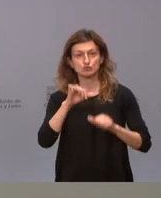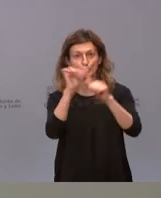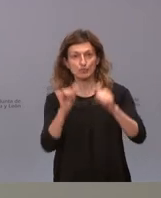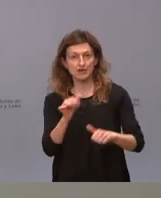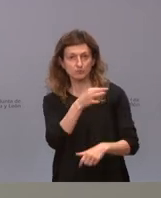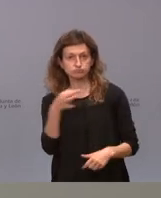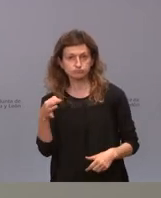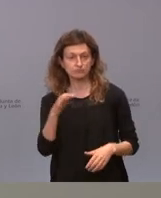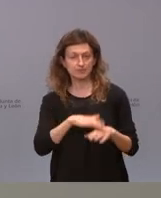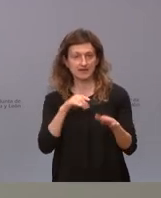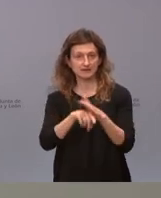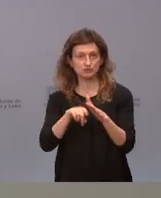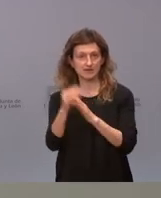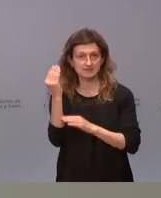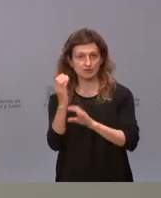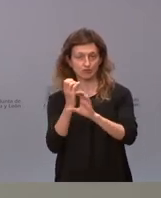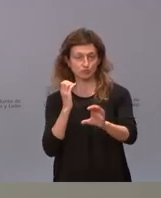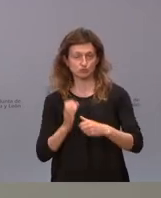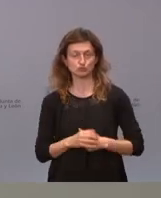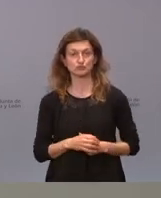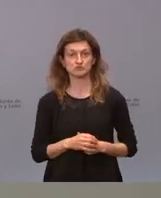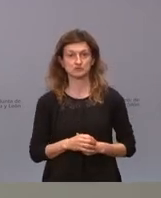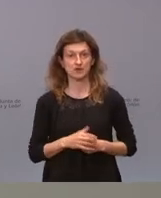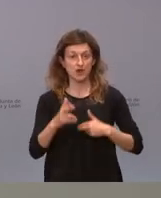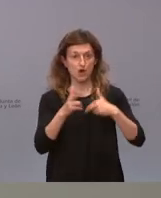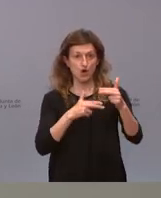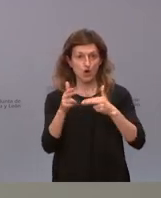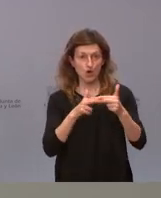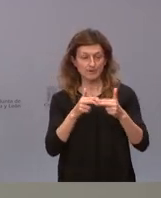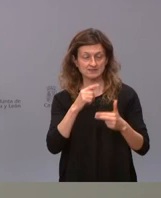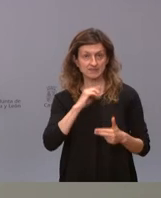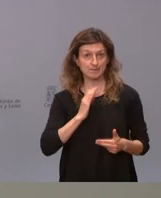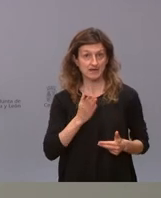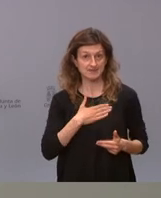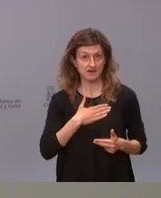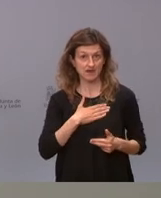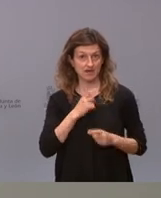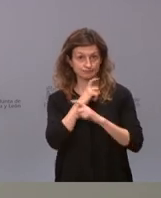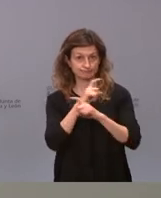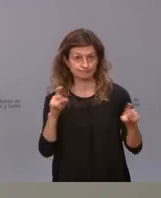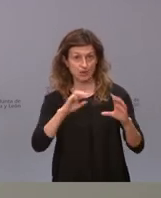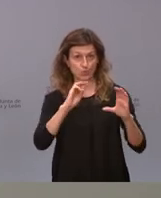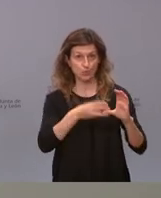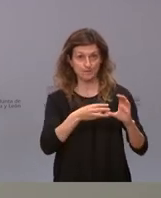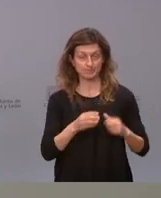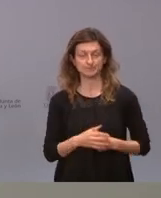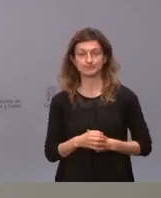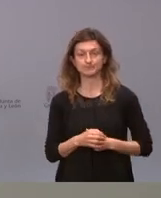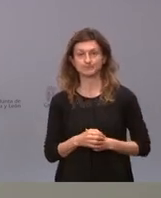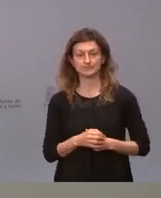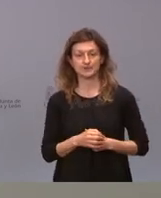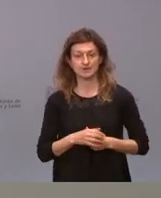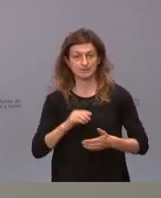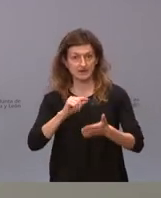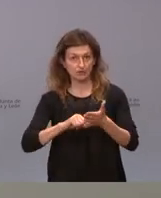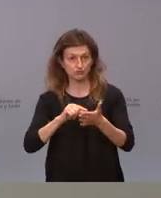para gestionar la estación de autobuses las obras la licitación mañana se anuncia en la web de contratación